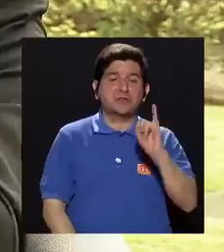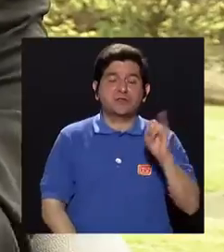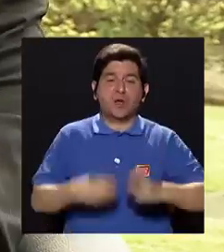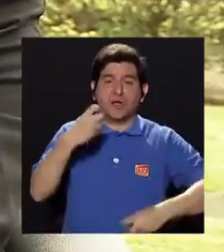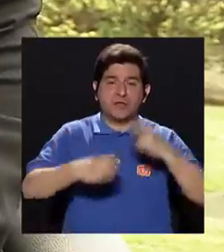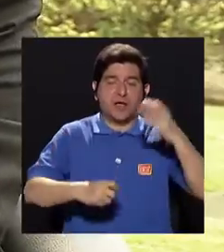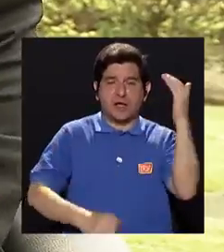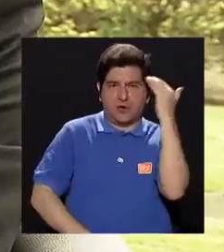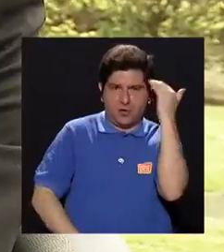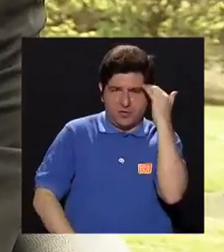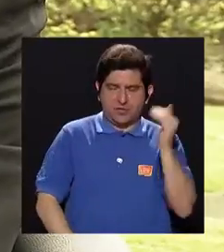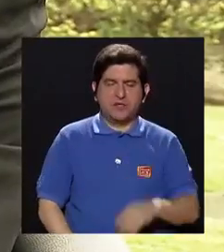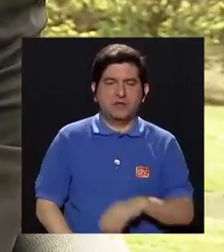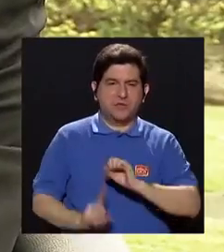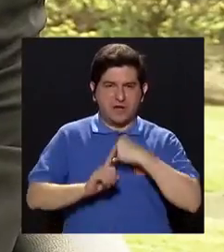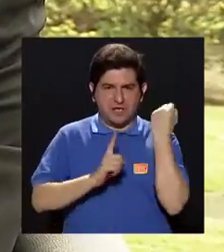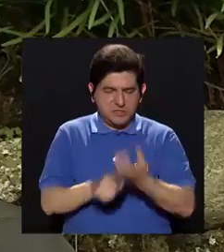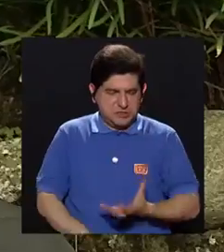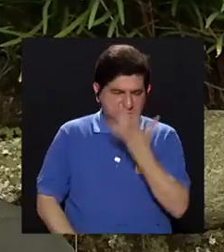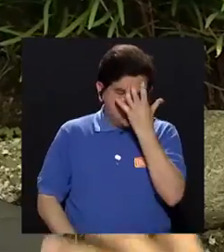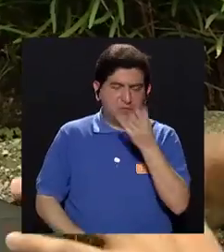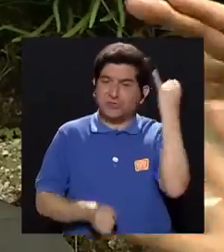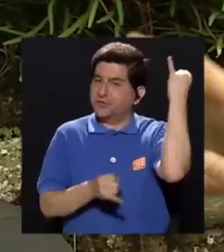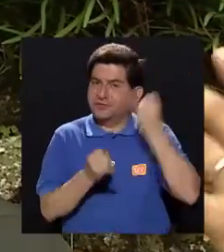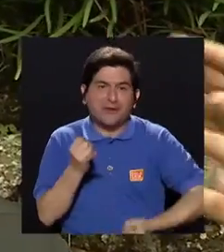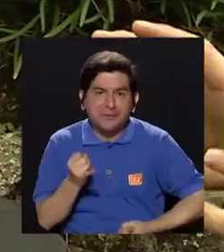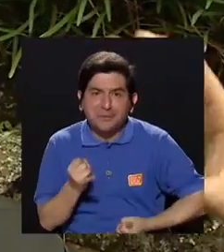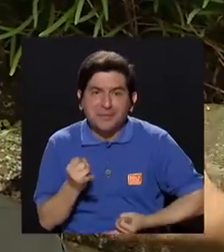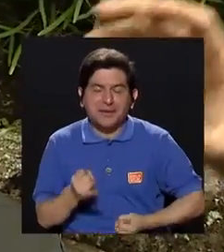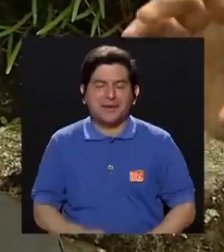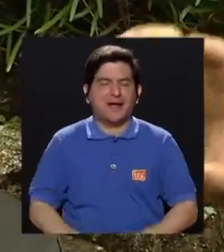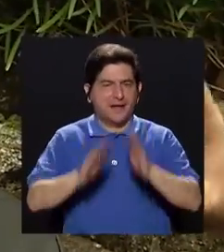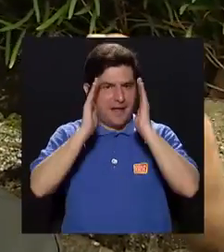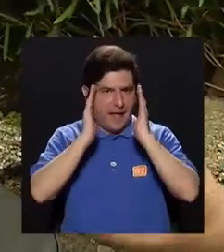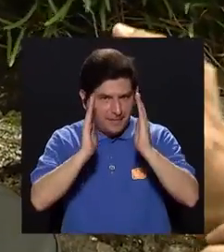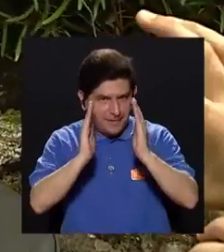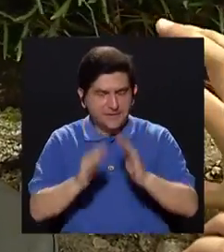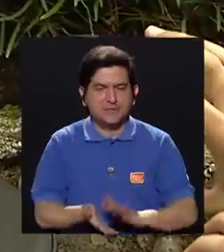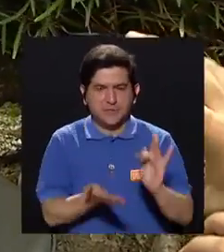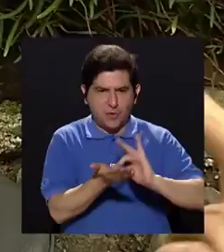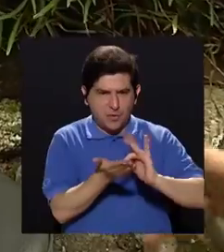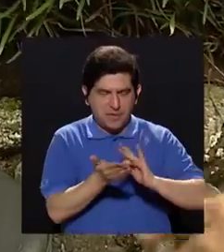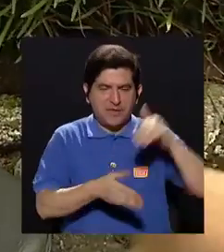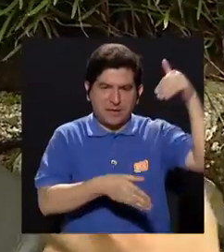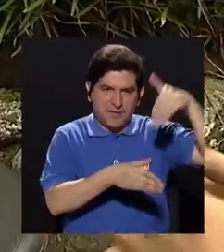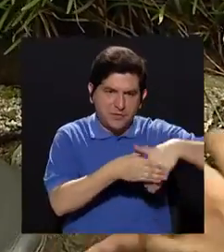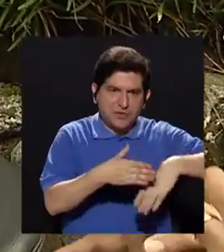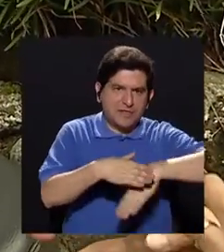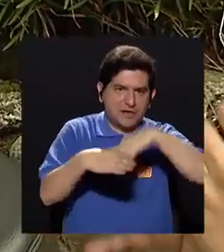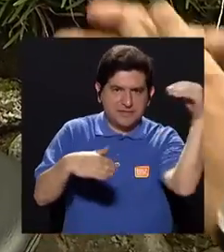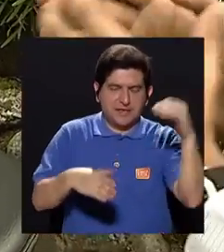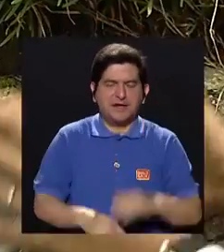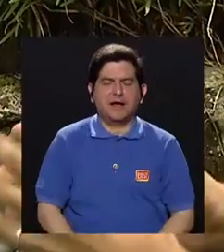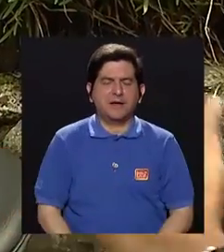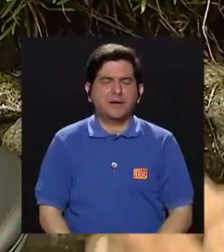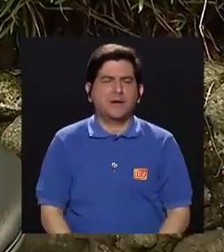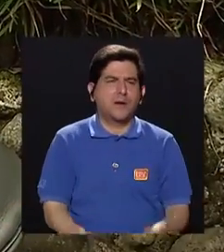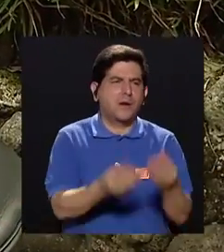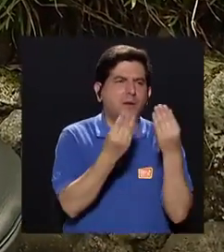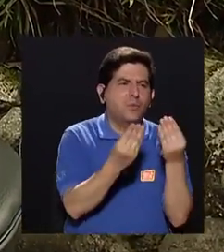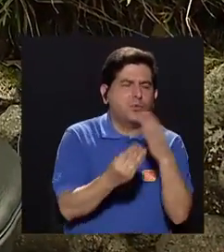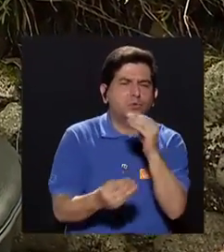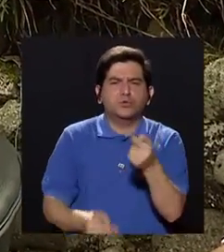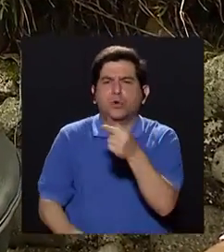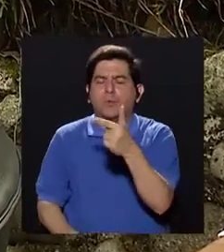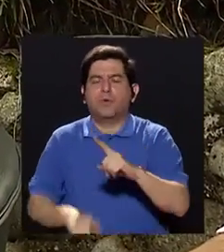problema cognitivo y la agresividad terminarán. Entonces, hay que estar al tanto cuando entre un medicamento y cuando sale. Entonces, cuando es mucho y cuando es poco, dependerá de